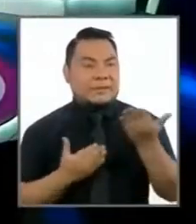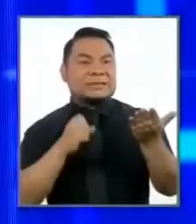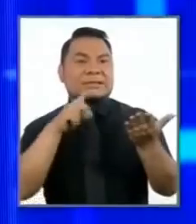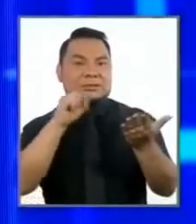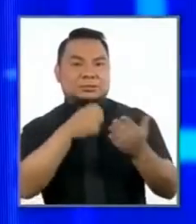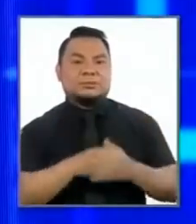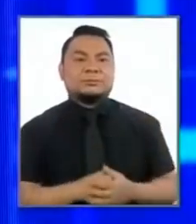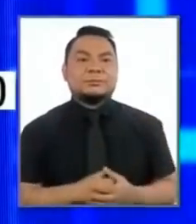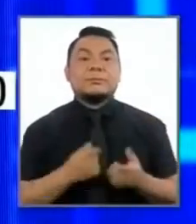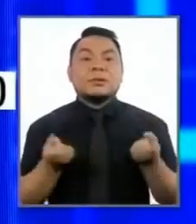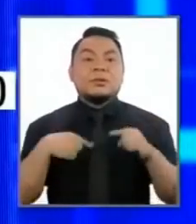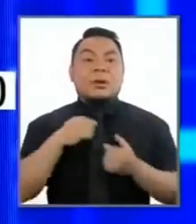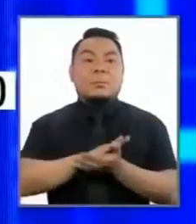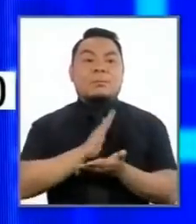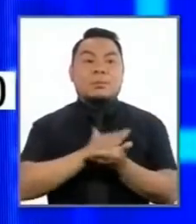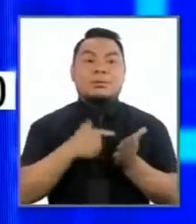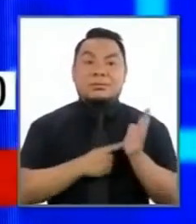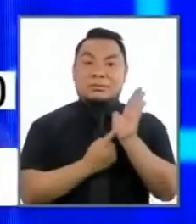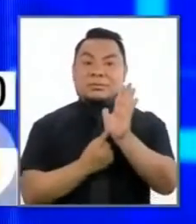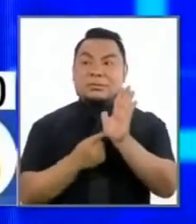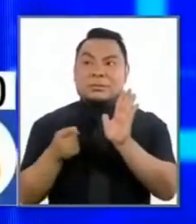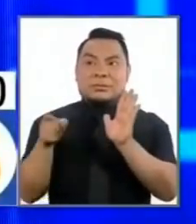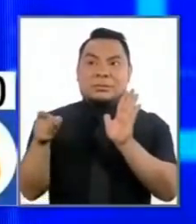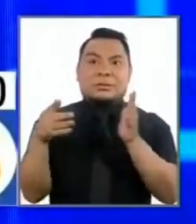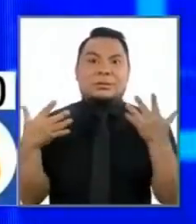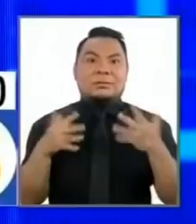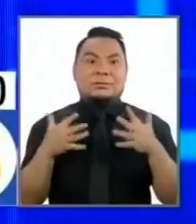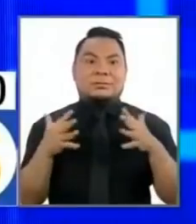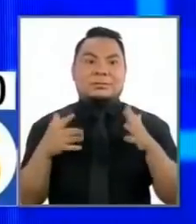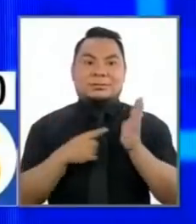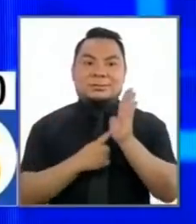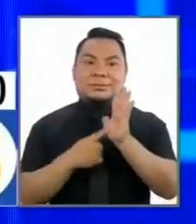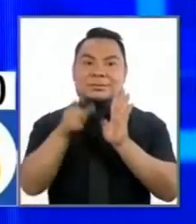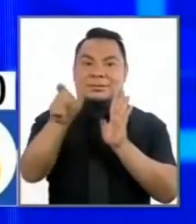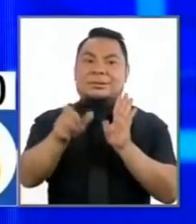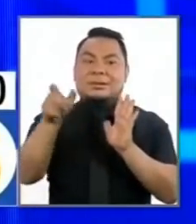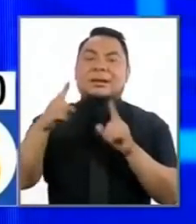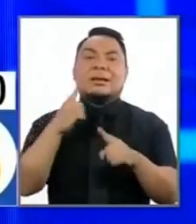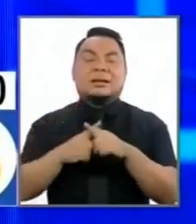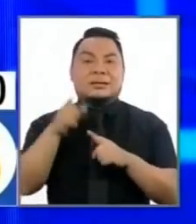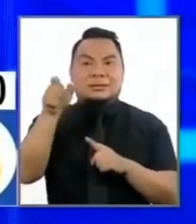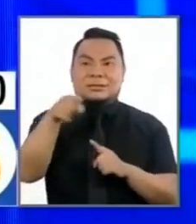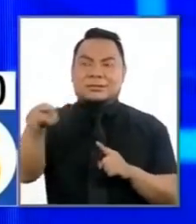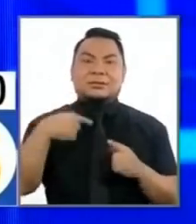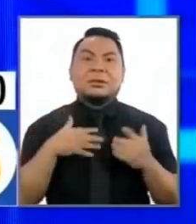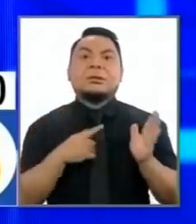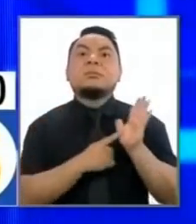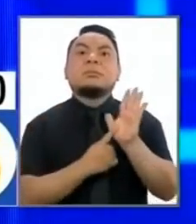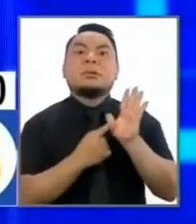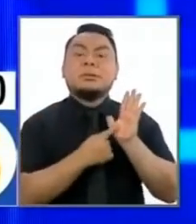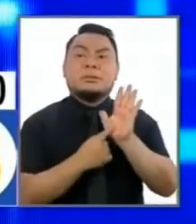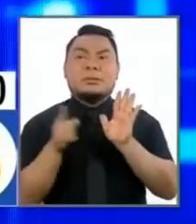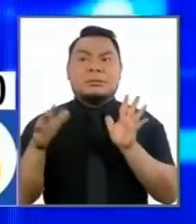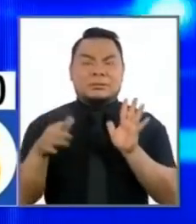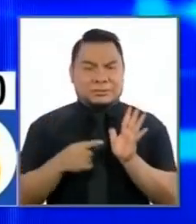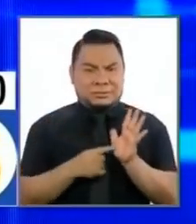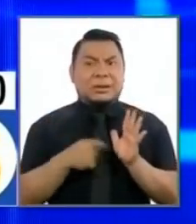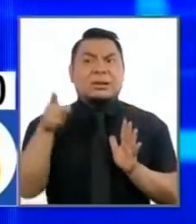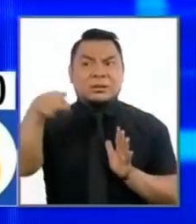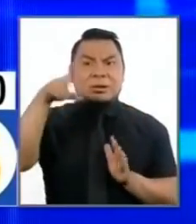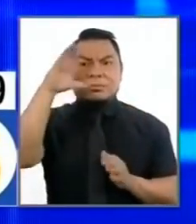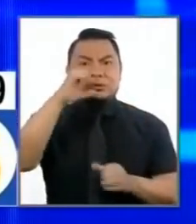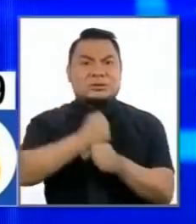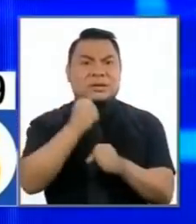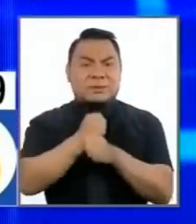Cada vez que saca un papelito se ponen nerviosos, señores exfuncionarios públicos, que están buscando chamba, dicho sea de